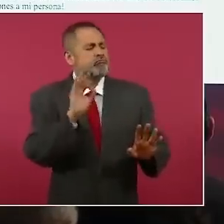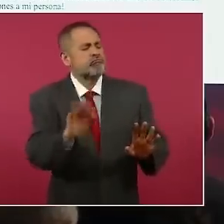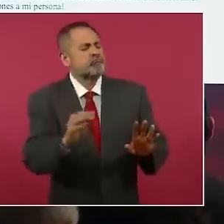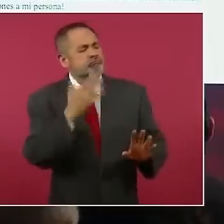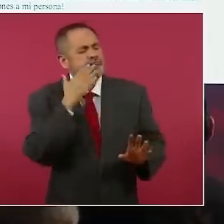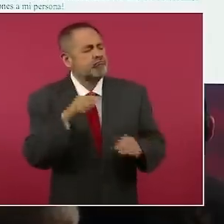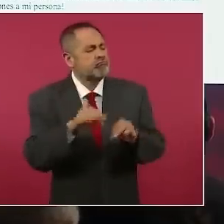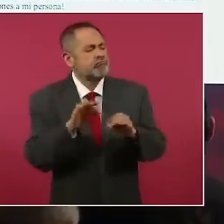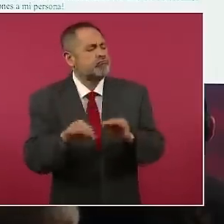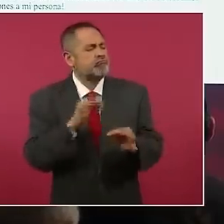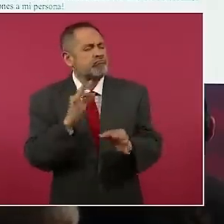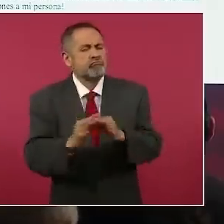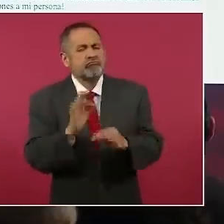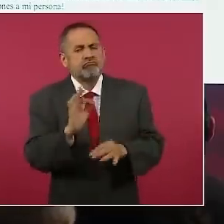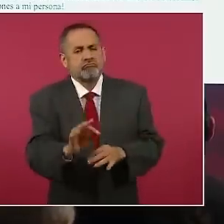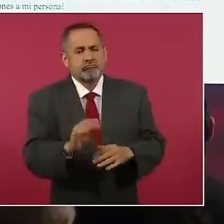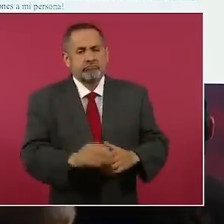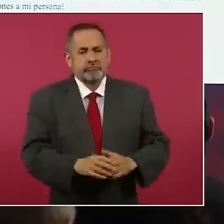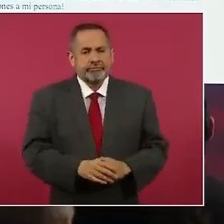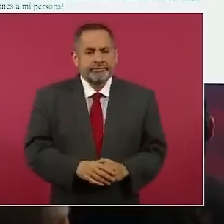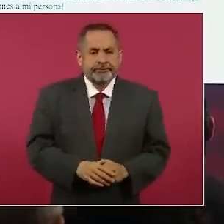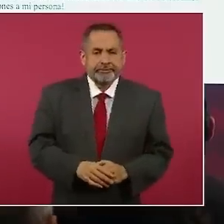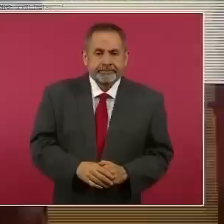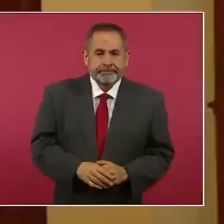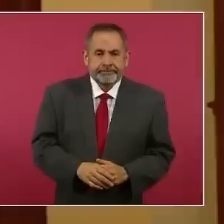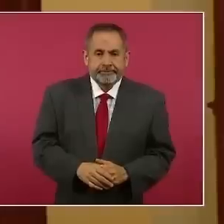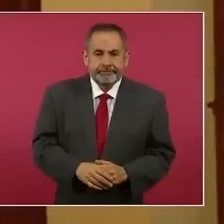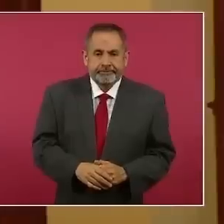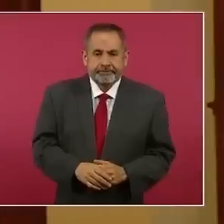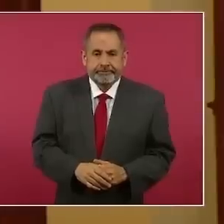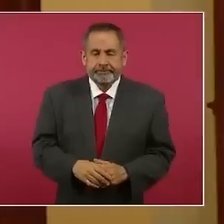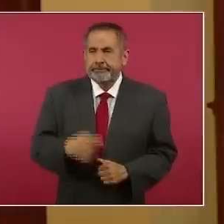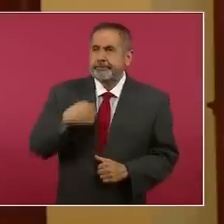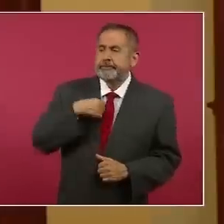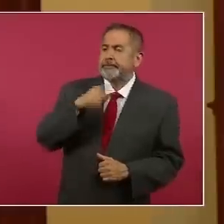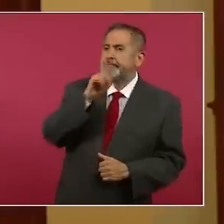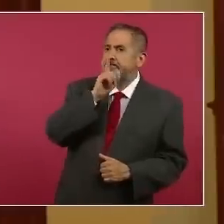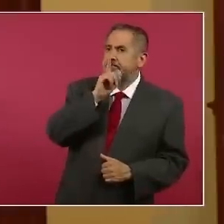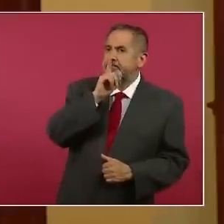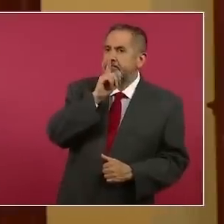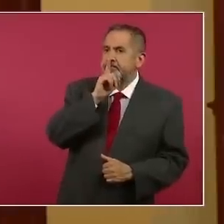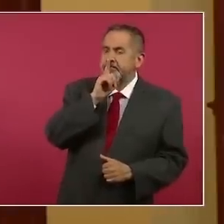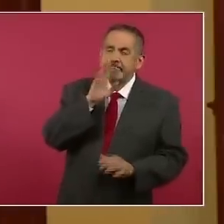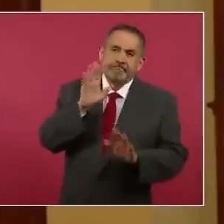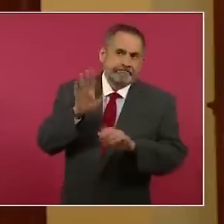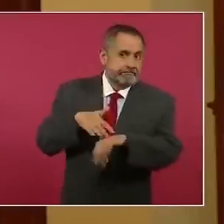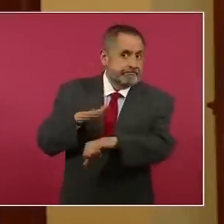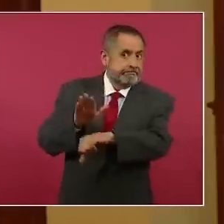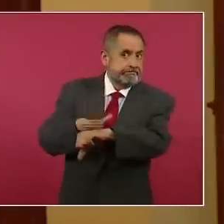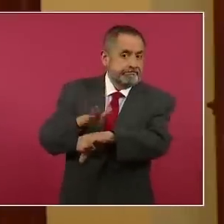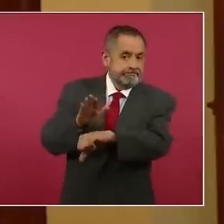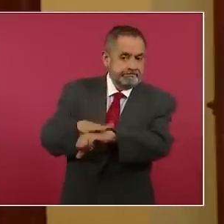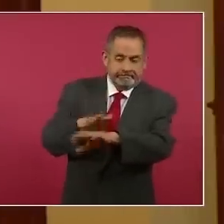Yunes está haciendo bien su trabajo, no me dejó más alternativa que advertirle